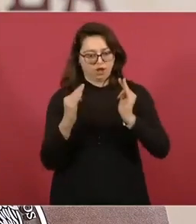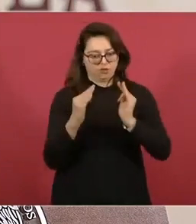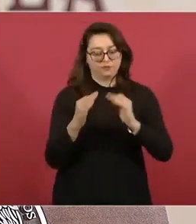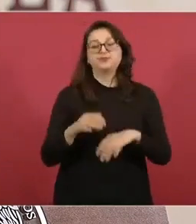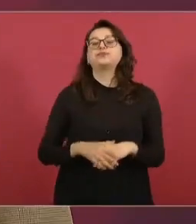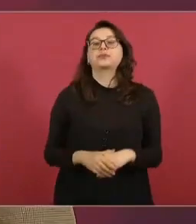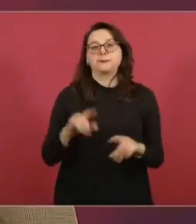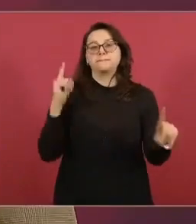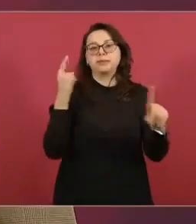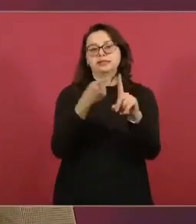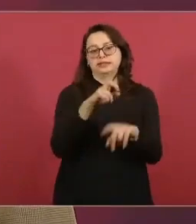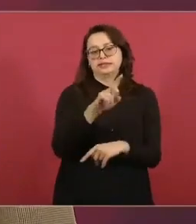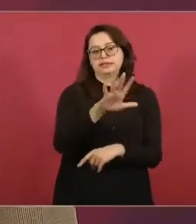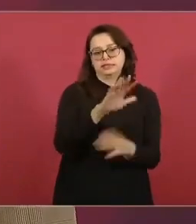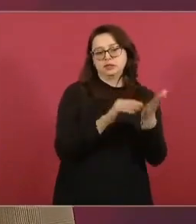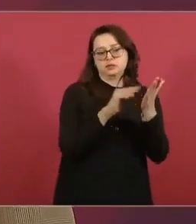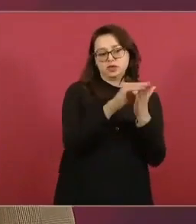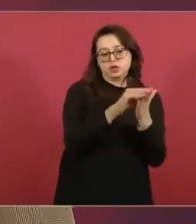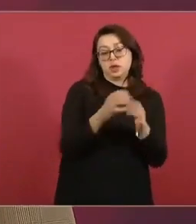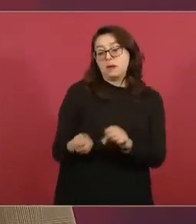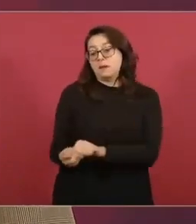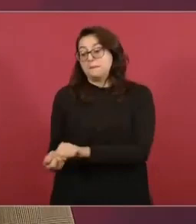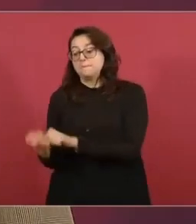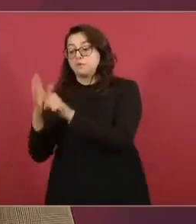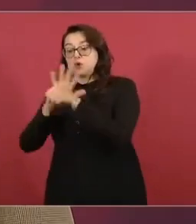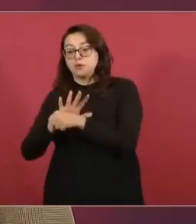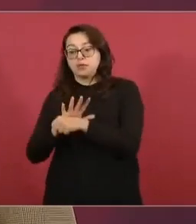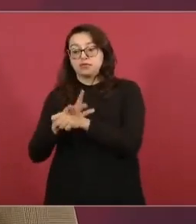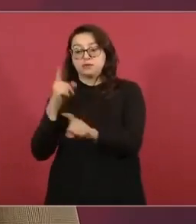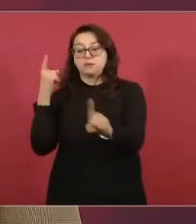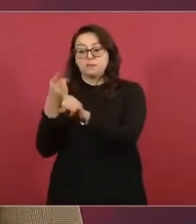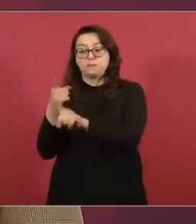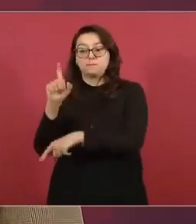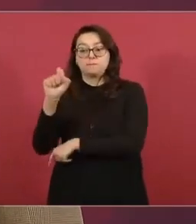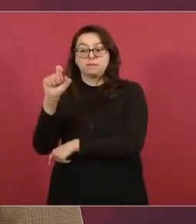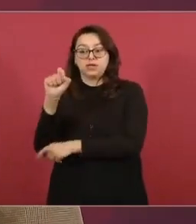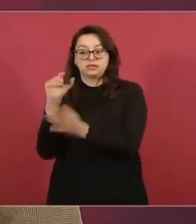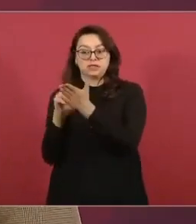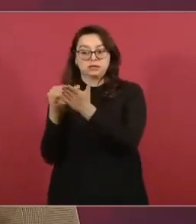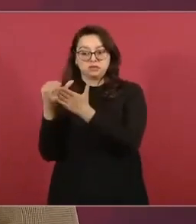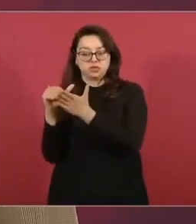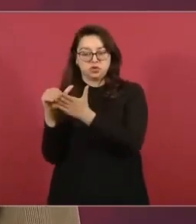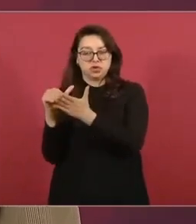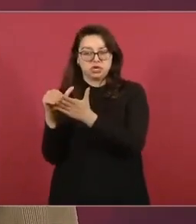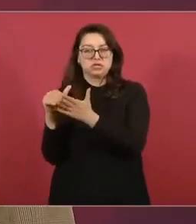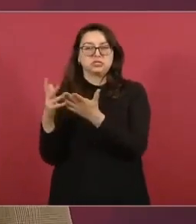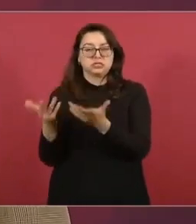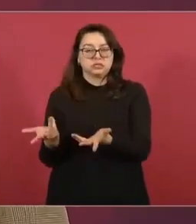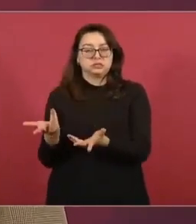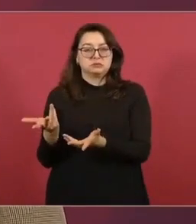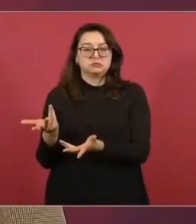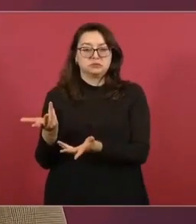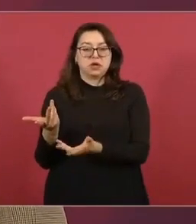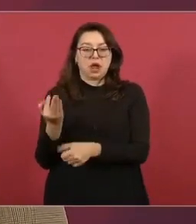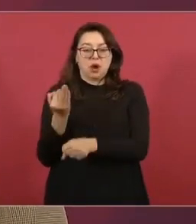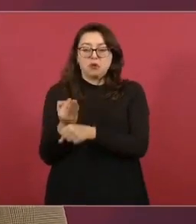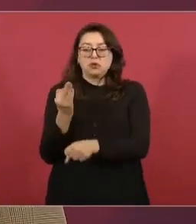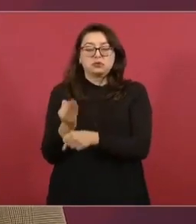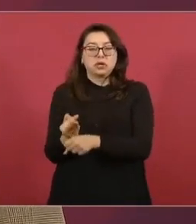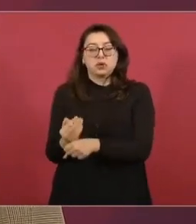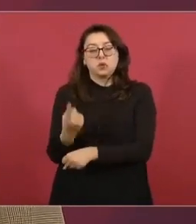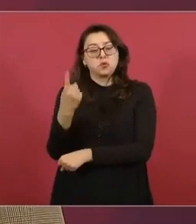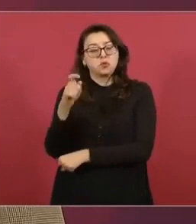se tenía programado una meta de 20 millones ahí tenemos un poco más de casi 1.9 millones